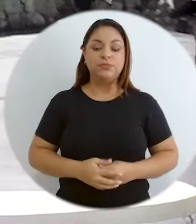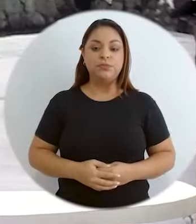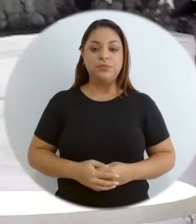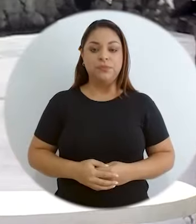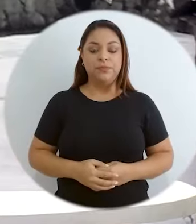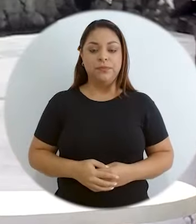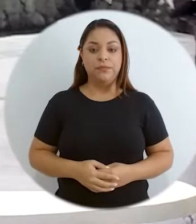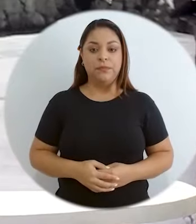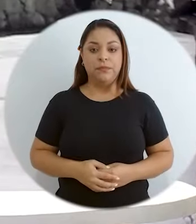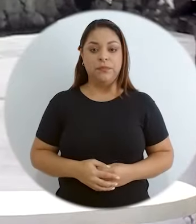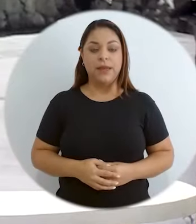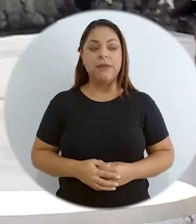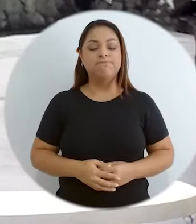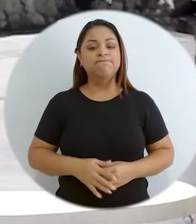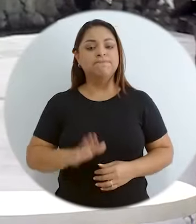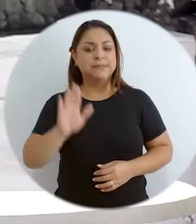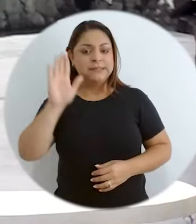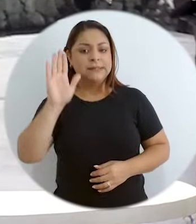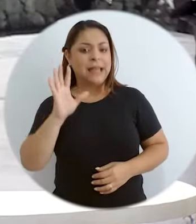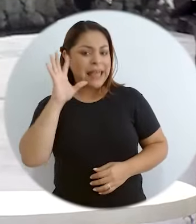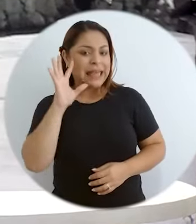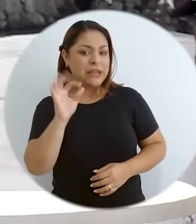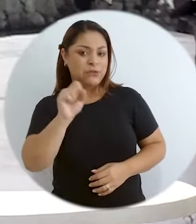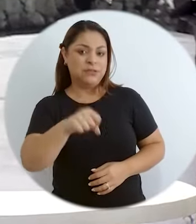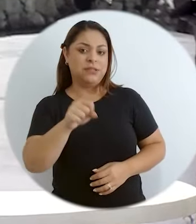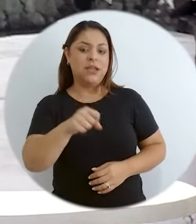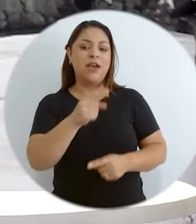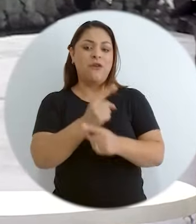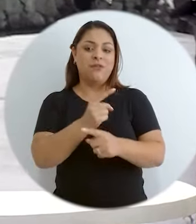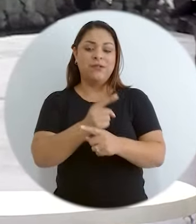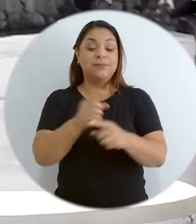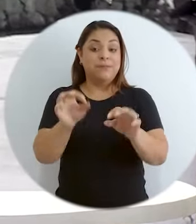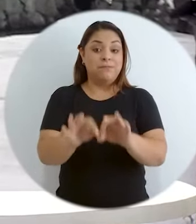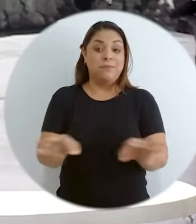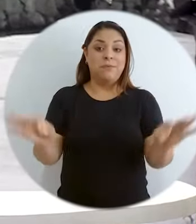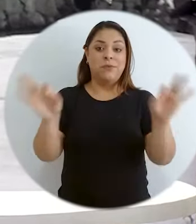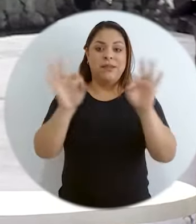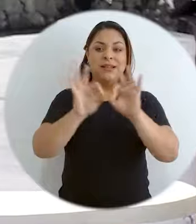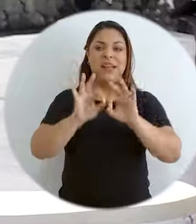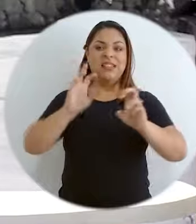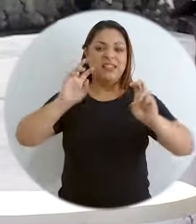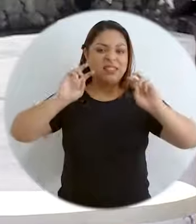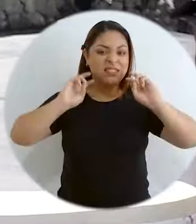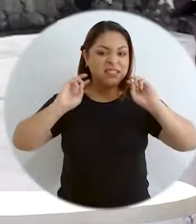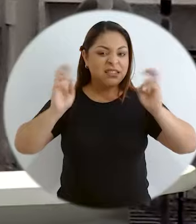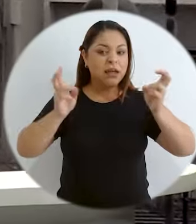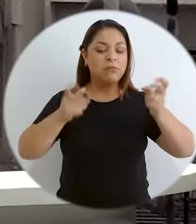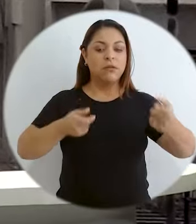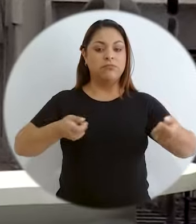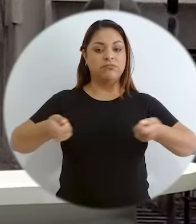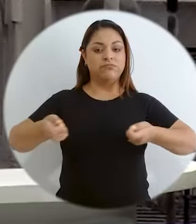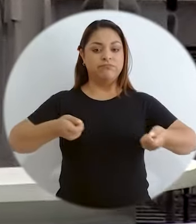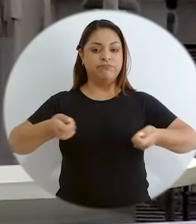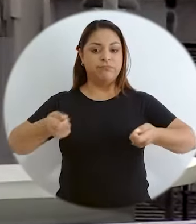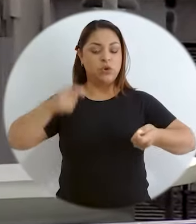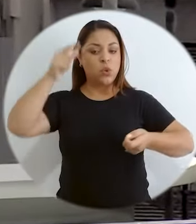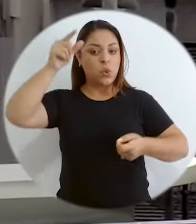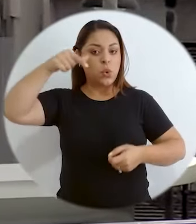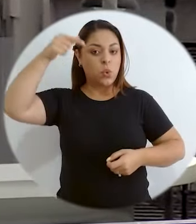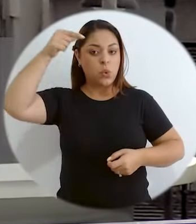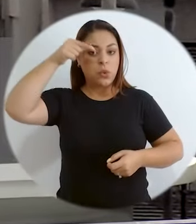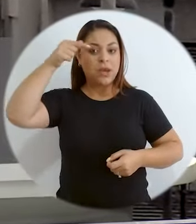Creo que allí totalmente de acuerdo, hay un tema de gobernanza que está vinculado a una cuestión